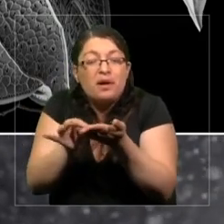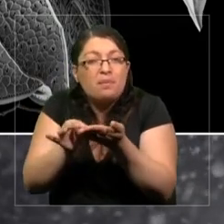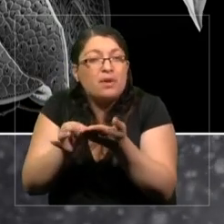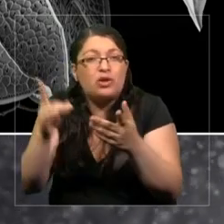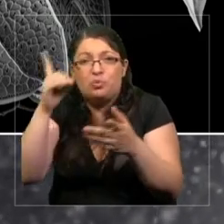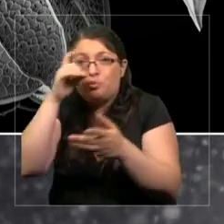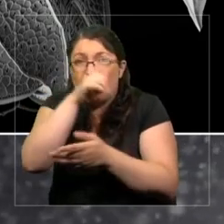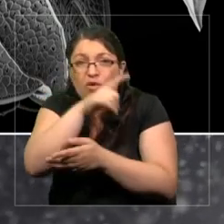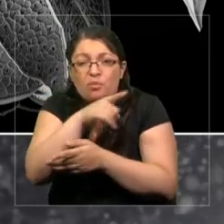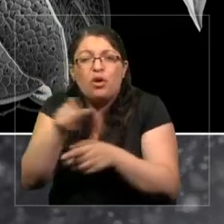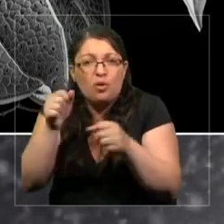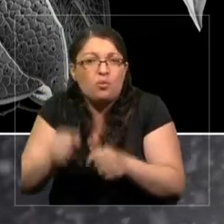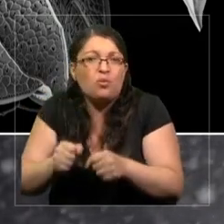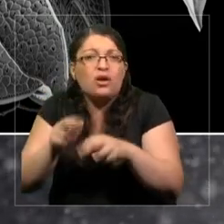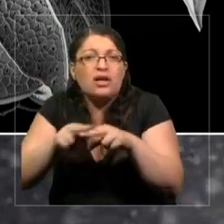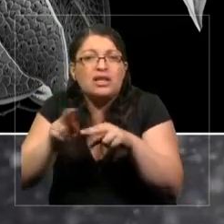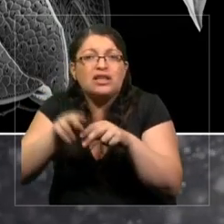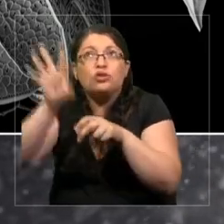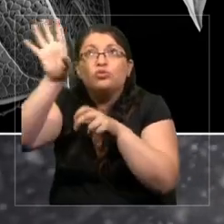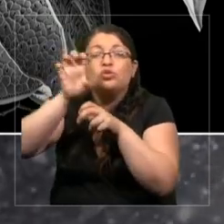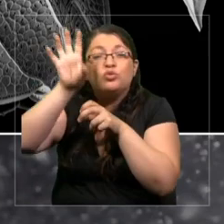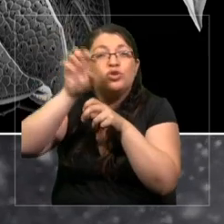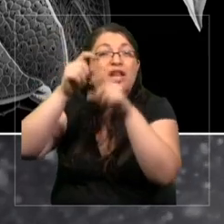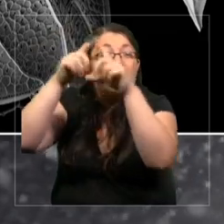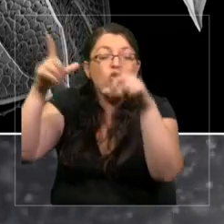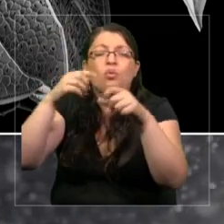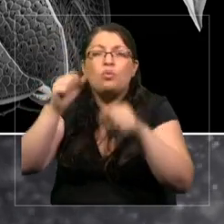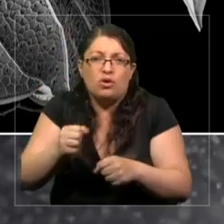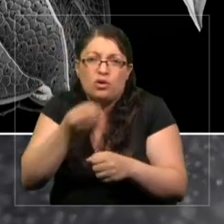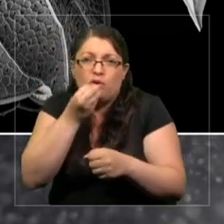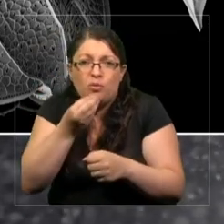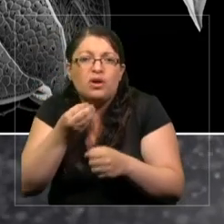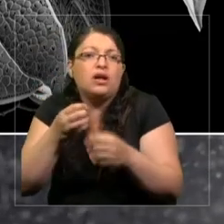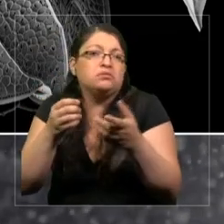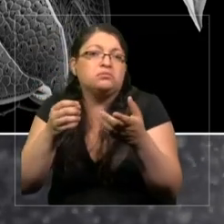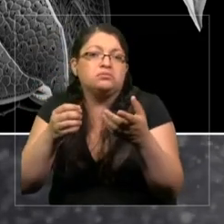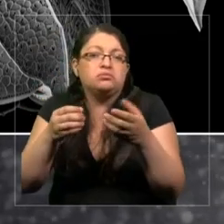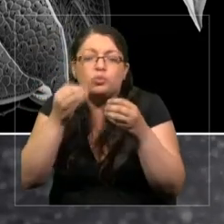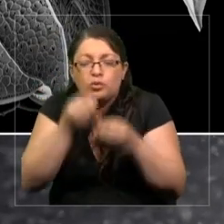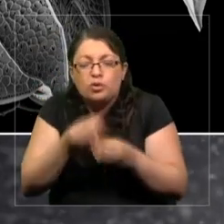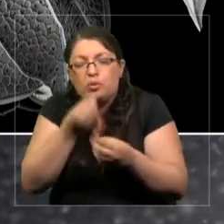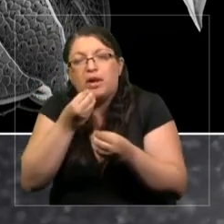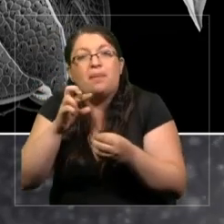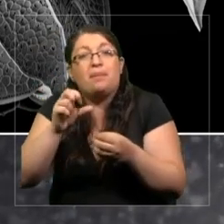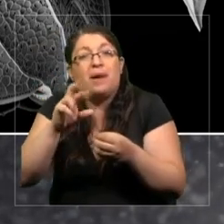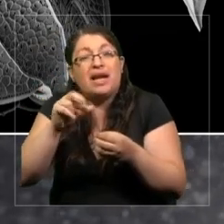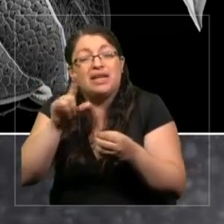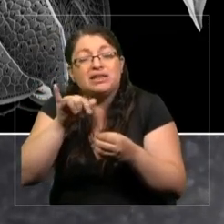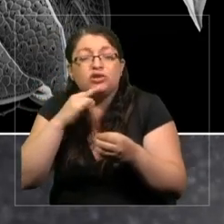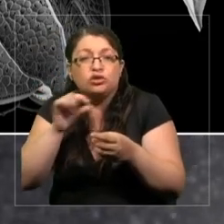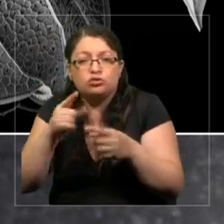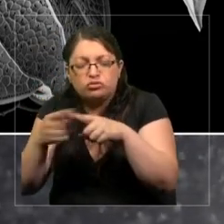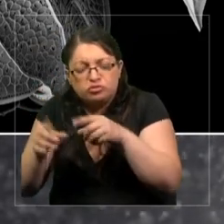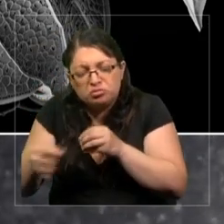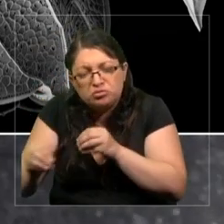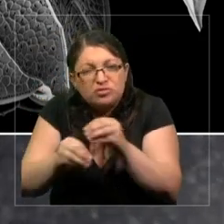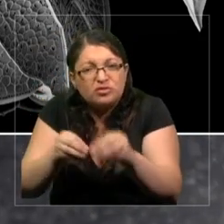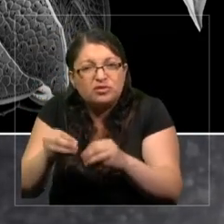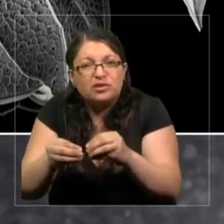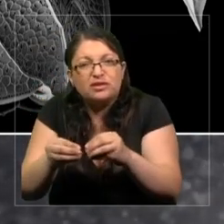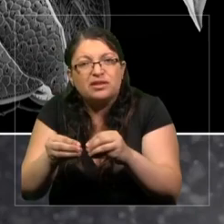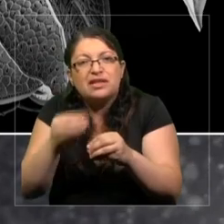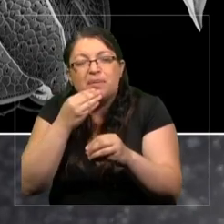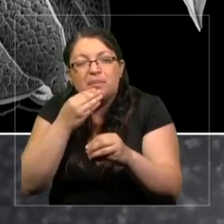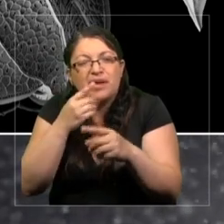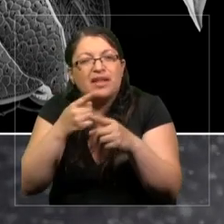fotosíntesis, pueden comer, pueden comer parecitos, pueden tener diferentes comportamientos